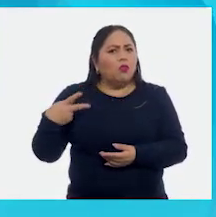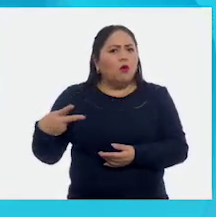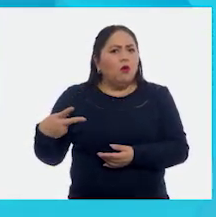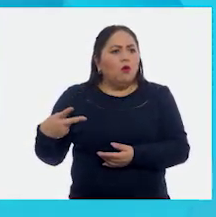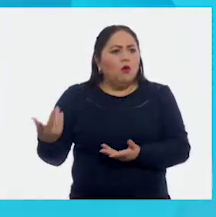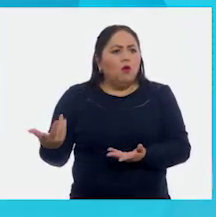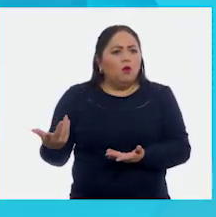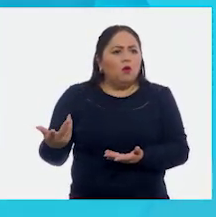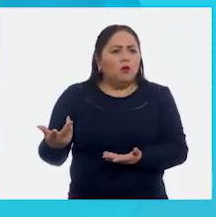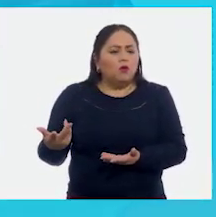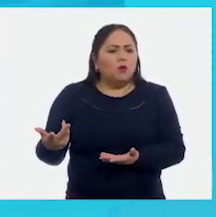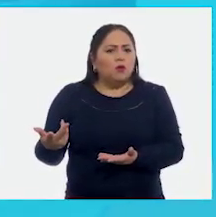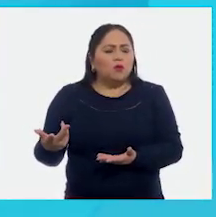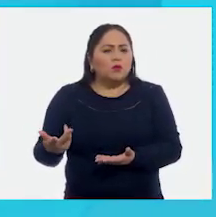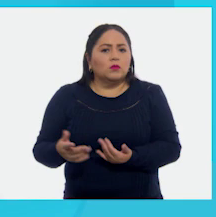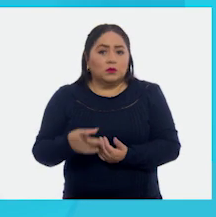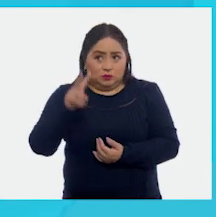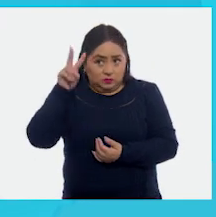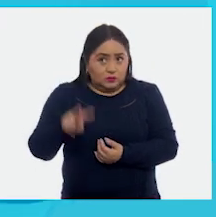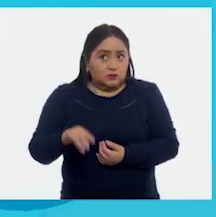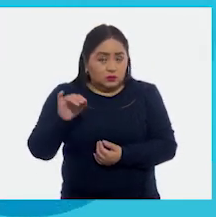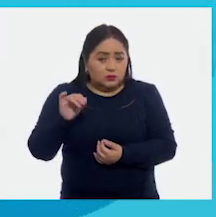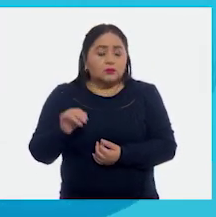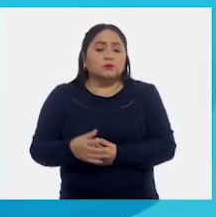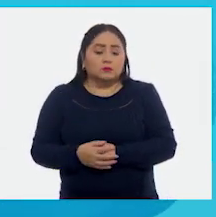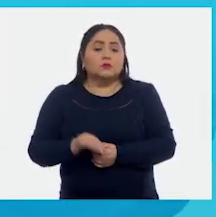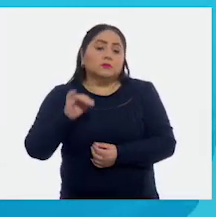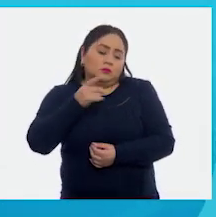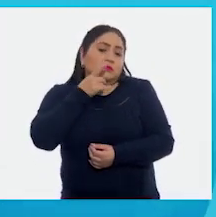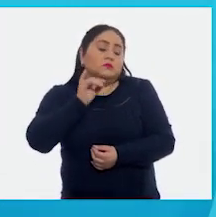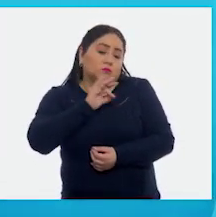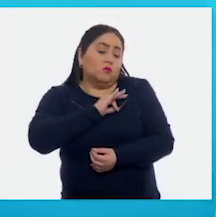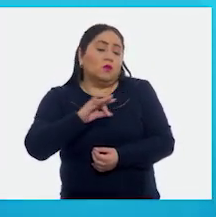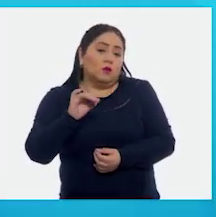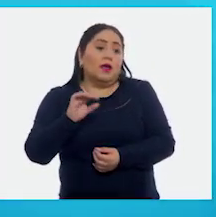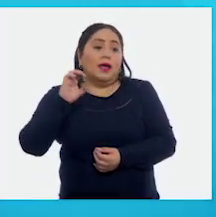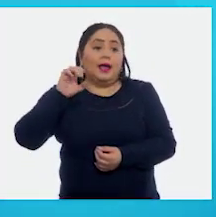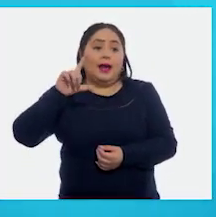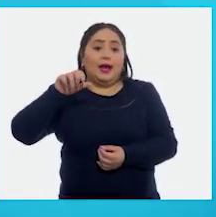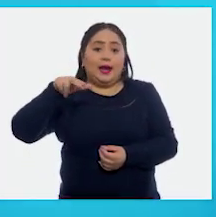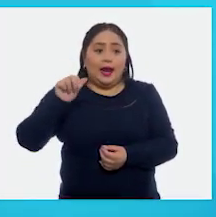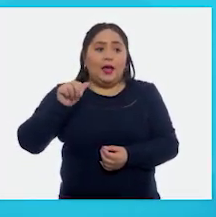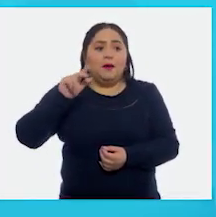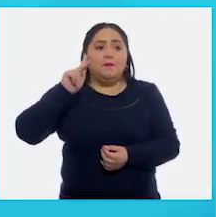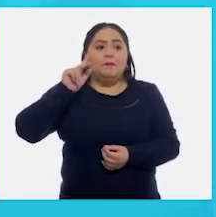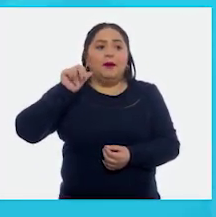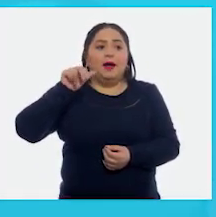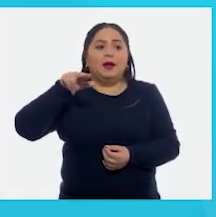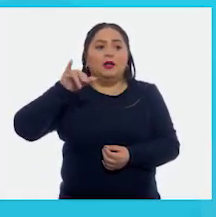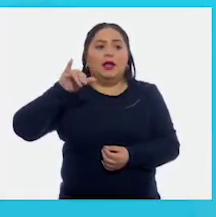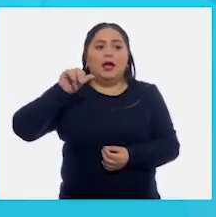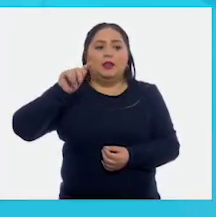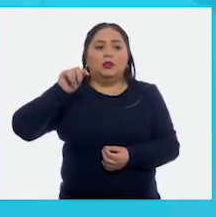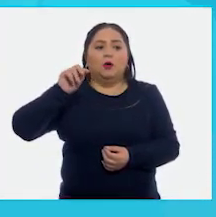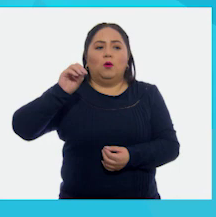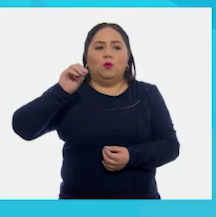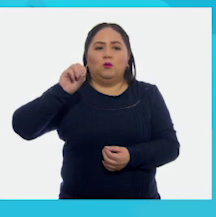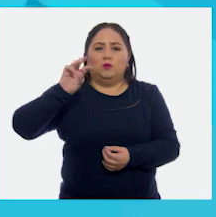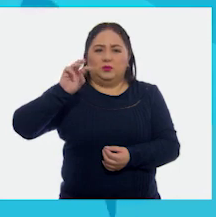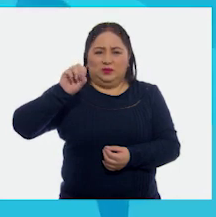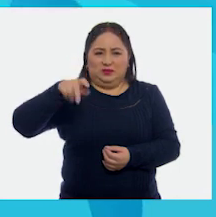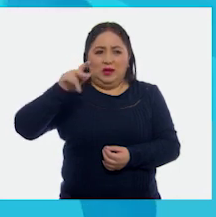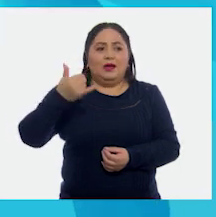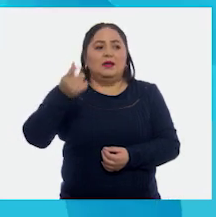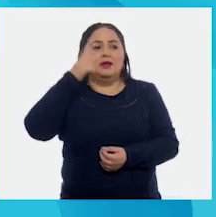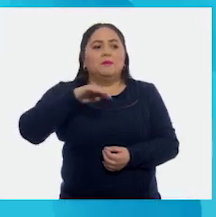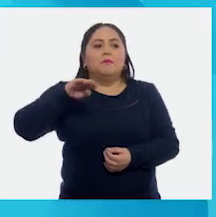pasó? Dos autoras. ¿Es verdad? ¿Eso puede suceder? Elena Poniatowska. Sí. Y Magda Montiel S.